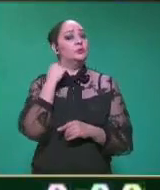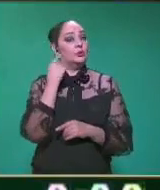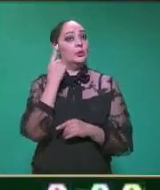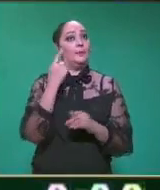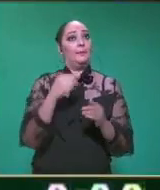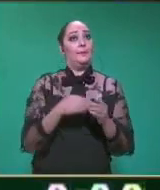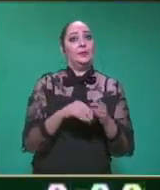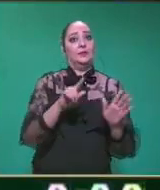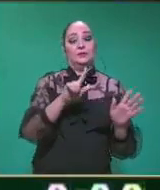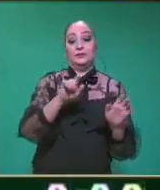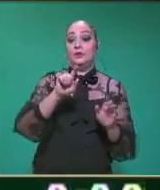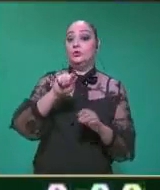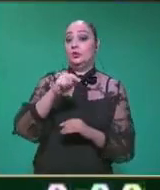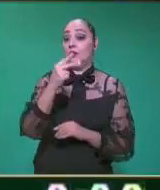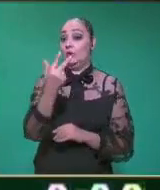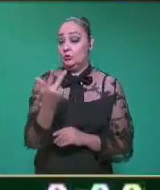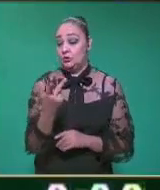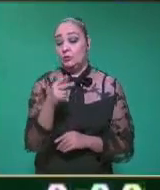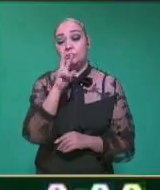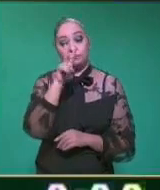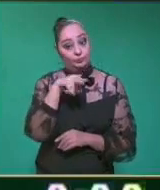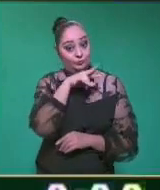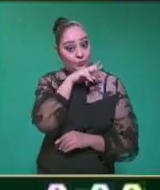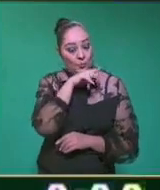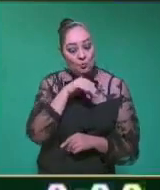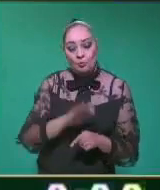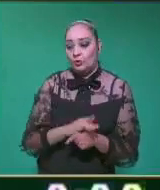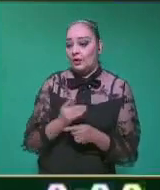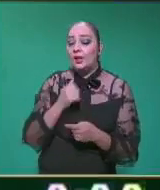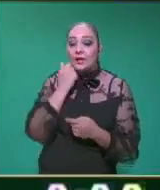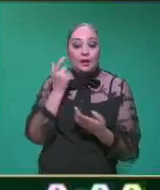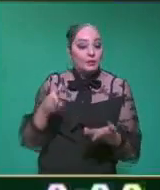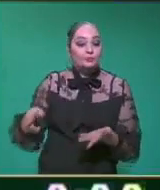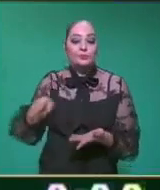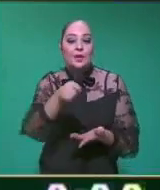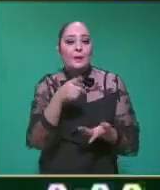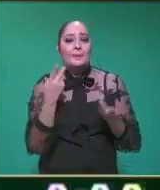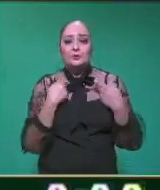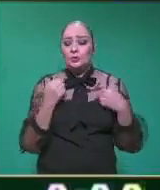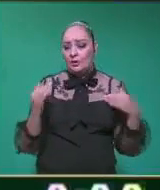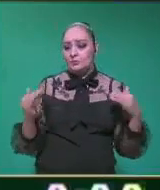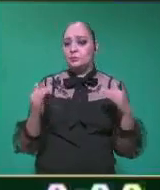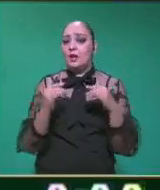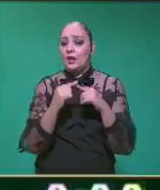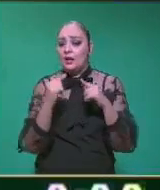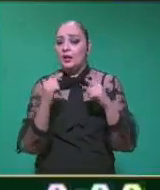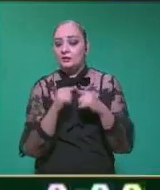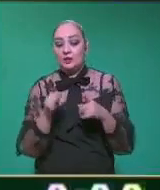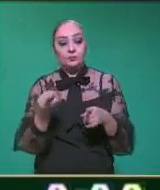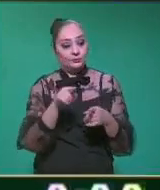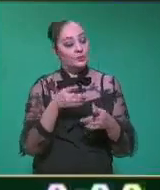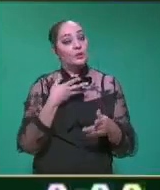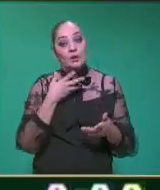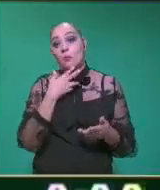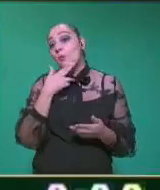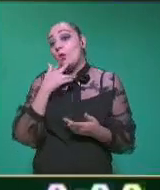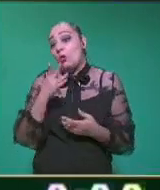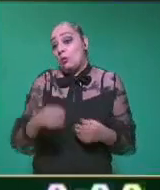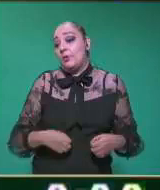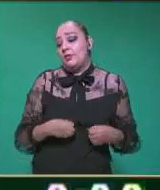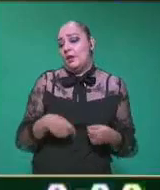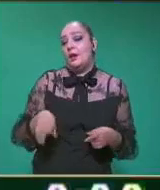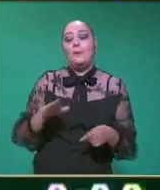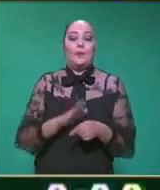mucho en mejorar las condiciones de sus feligreses, donde la mayoría eran indígenas. En la madrugada del